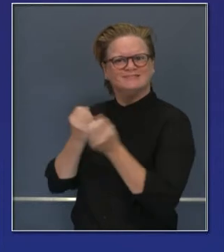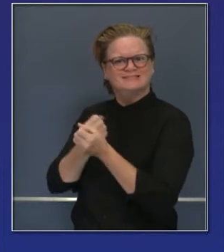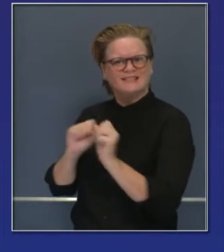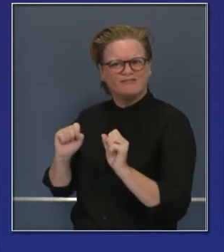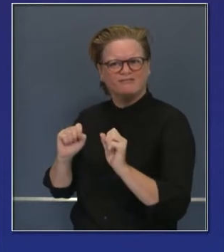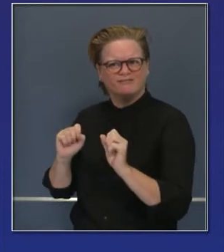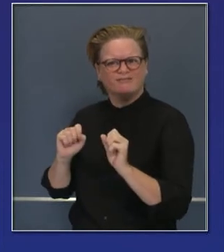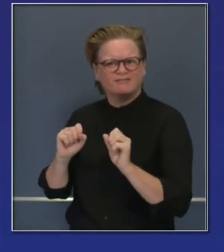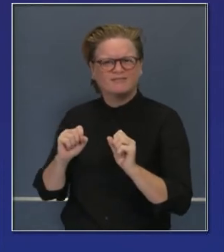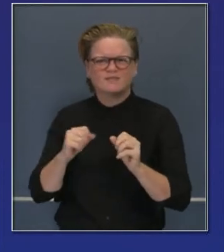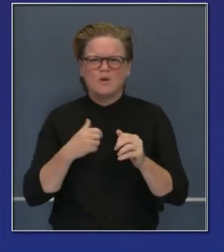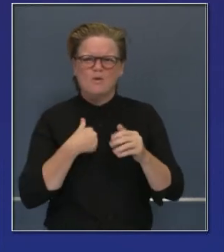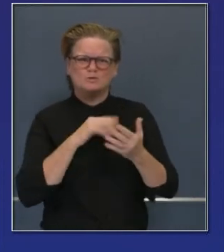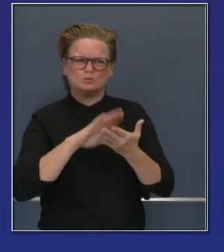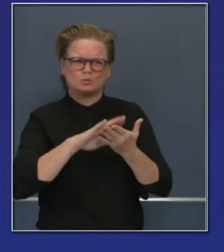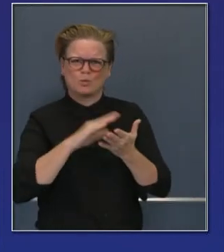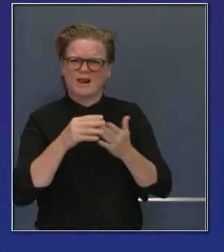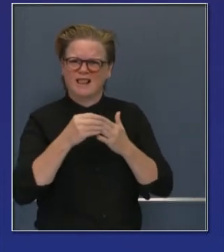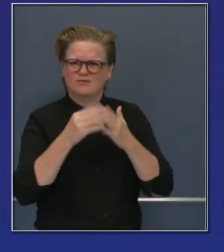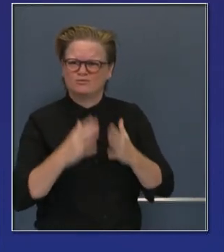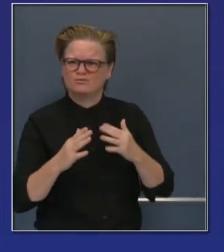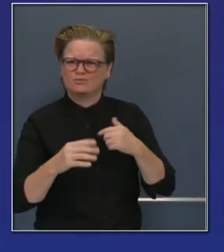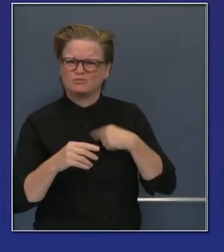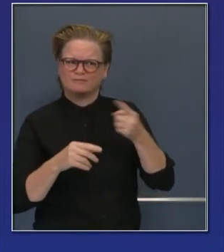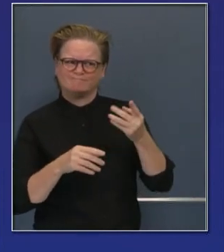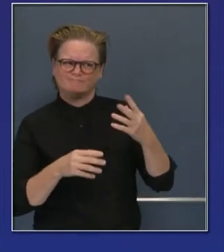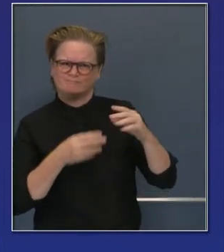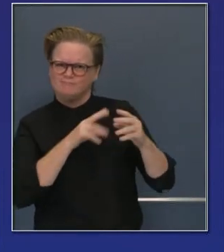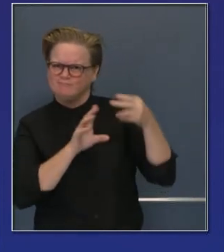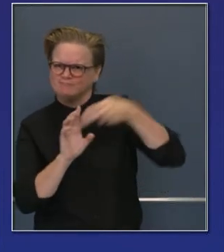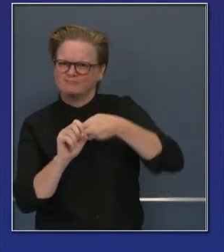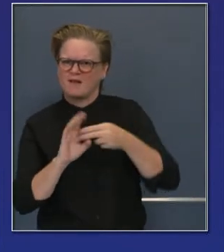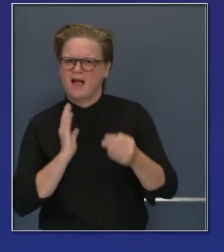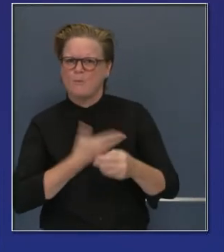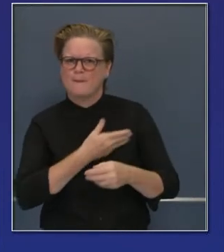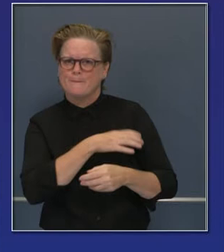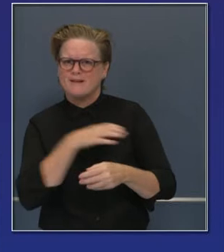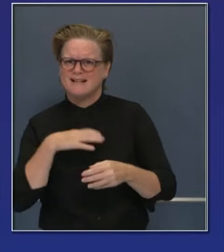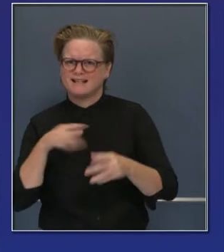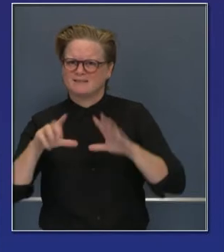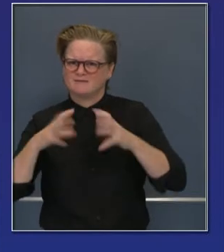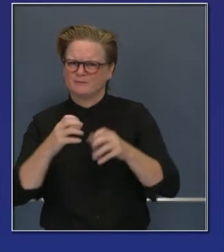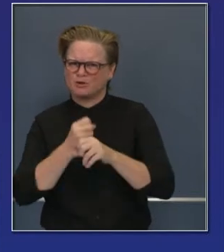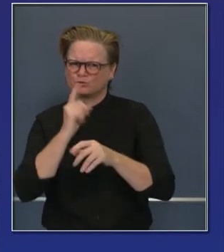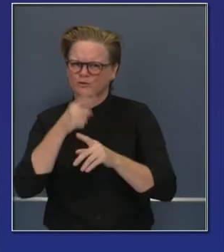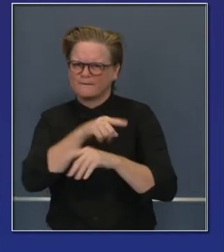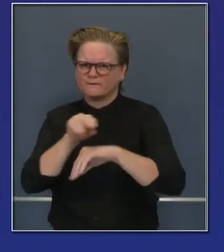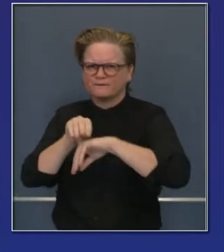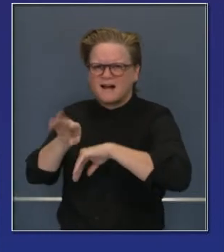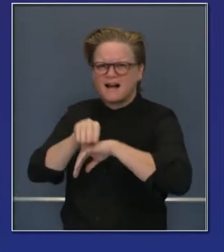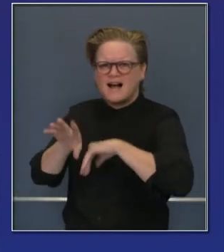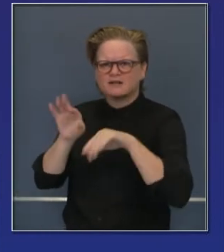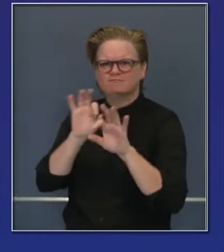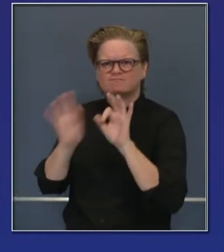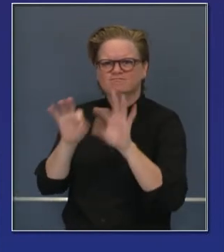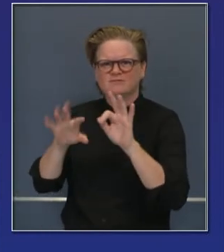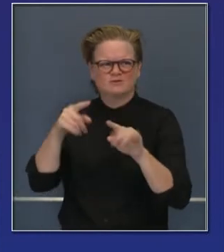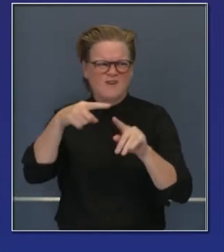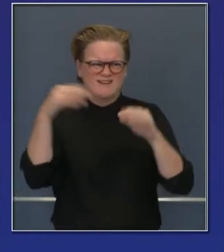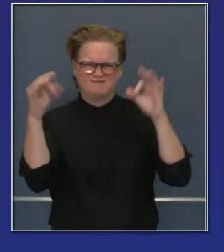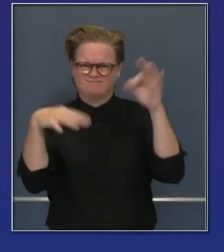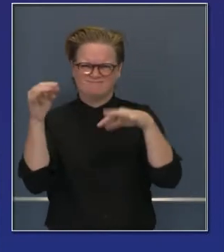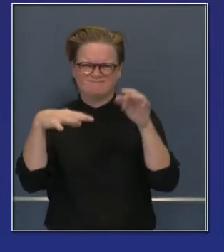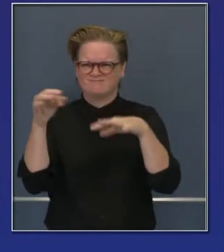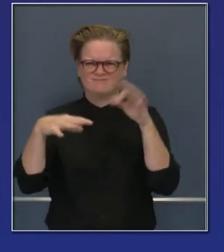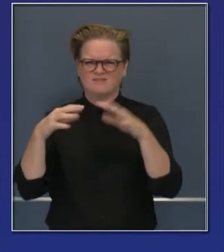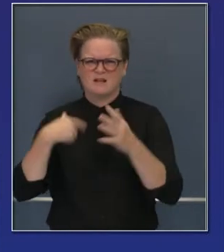eso tenemos a consultores de educación en este Comité Consultorio y otros miembros que también nos darán su información,